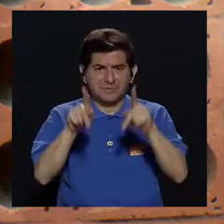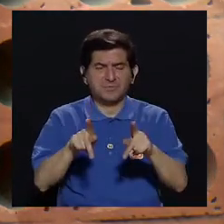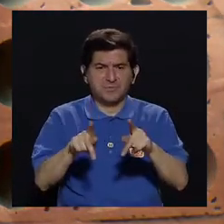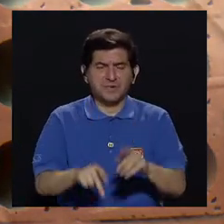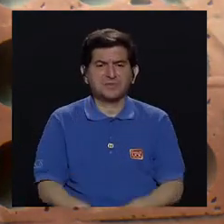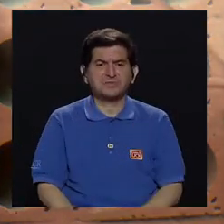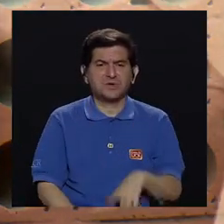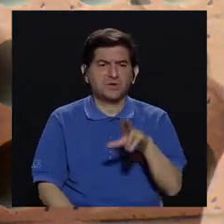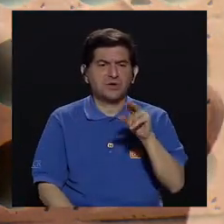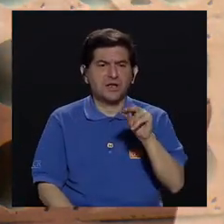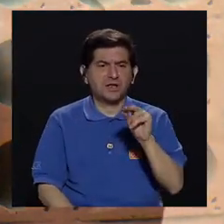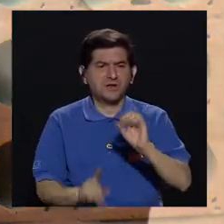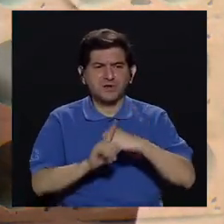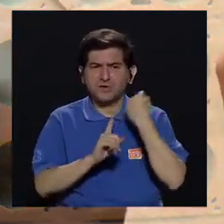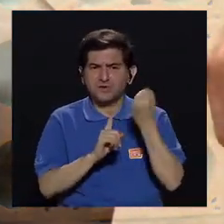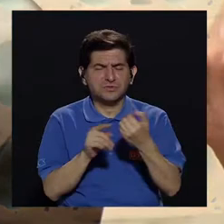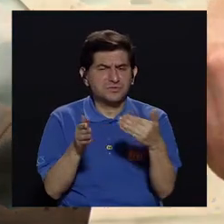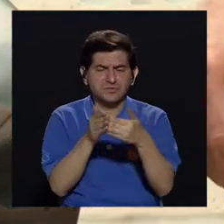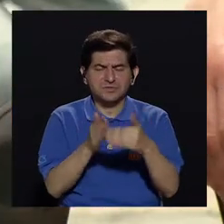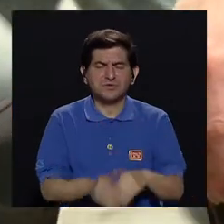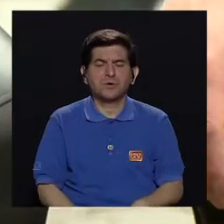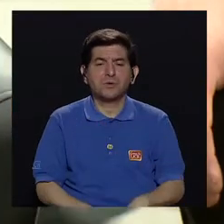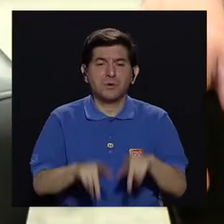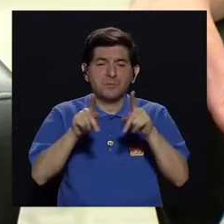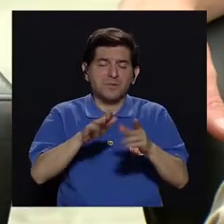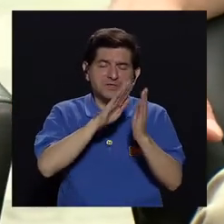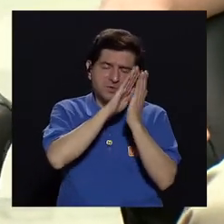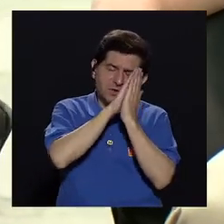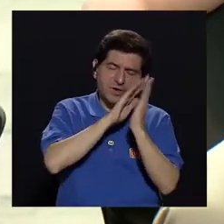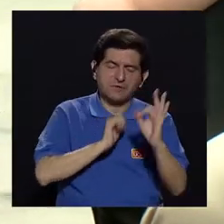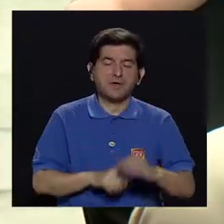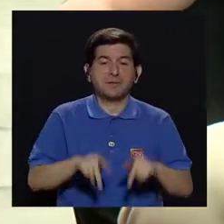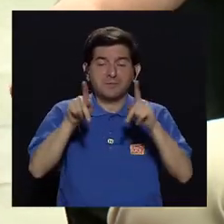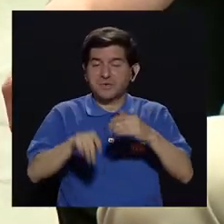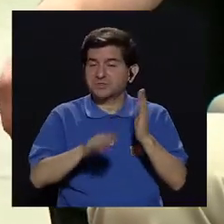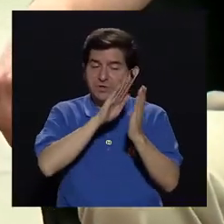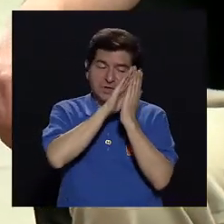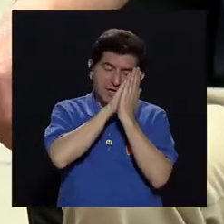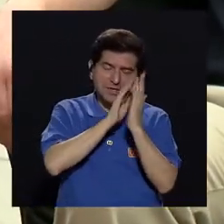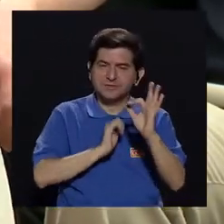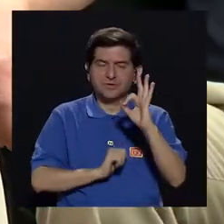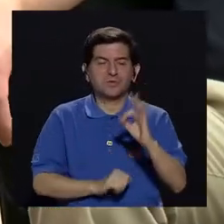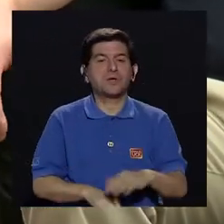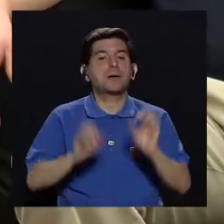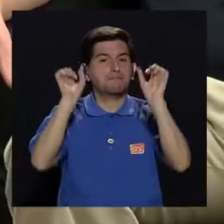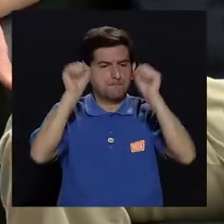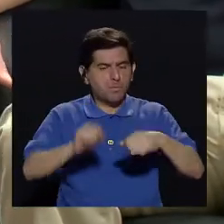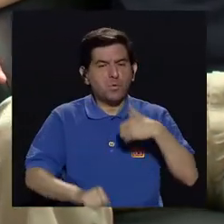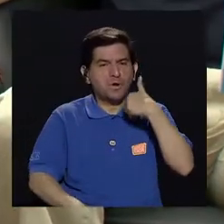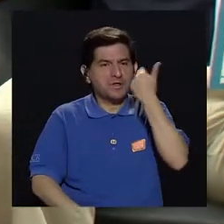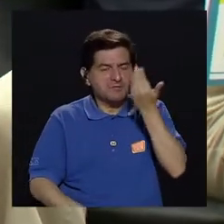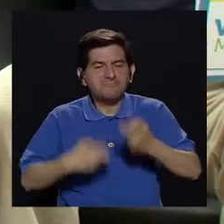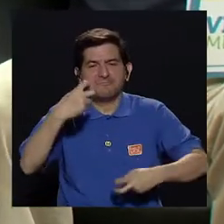no caigan esas cosas como es el dormir bien. Las personas que no duermen bien son más propensas a tener cualquier tipo de